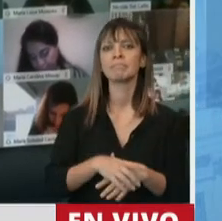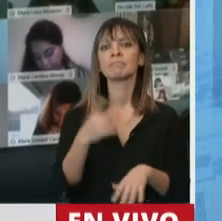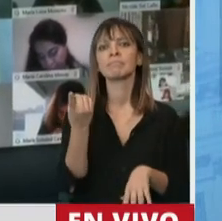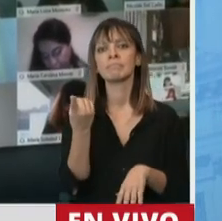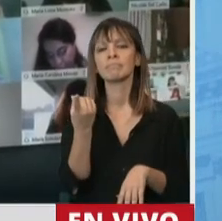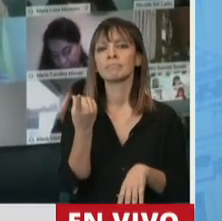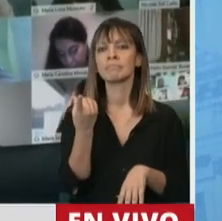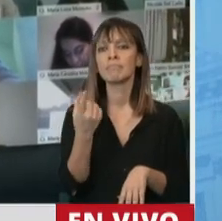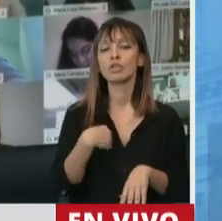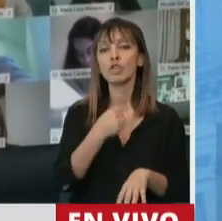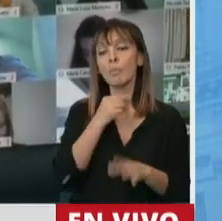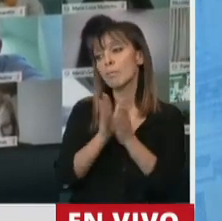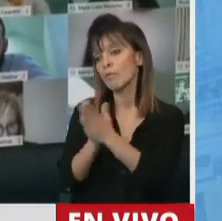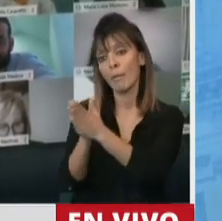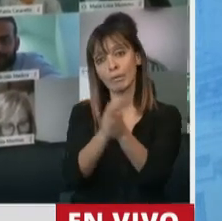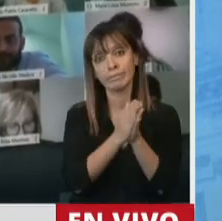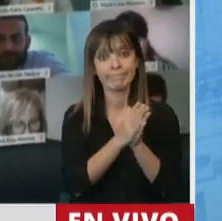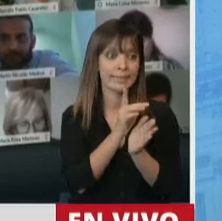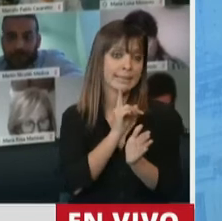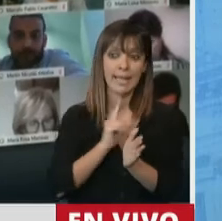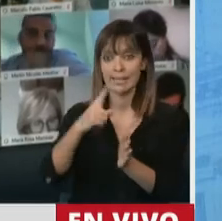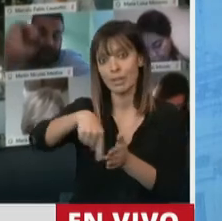Quiero, si hacen un poquito de silencio, por favor.